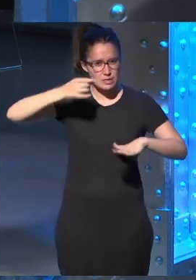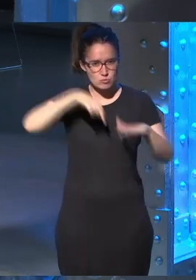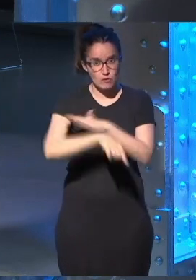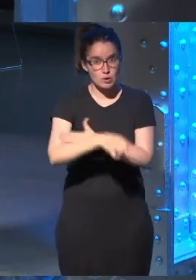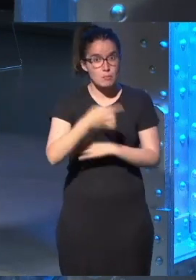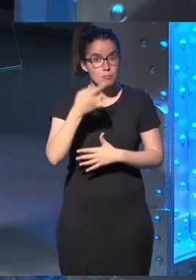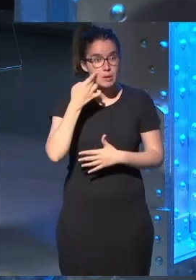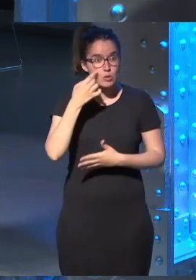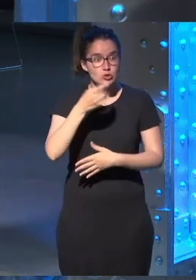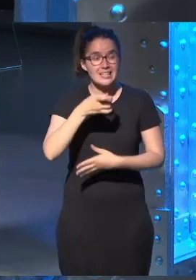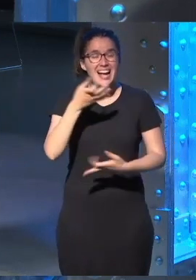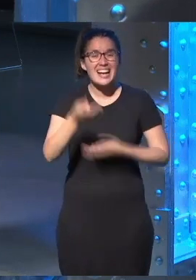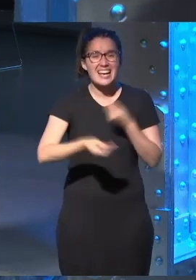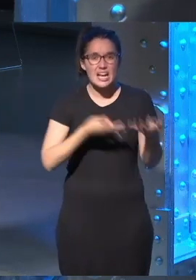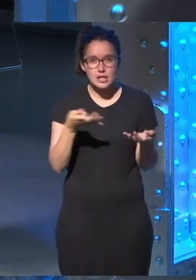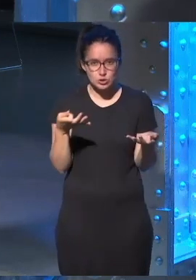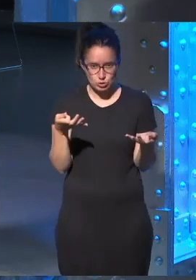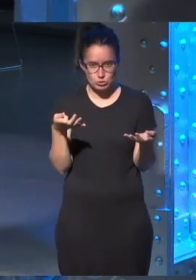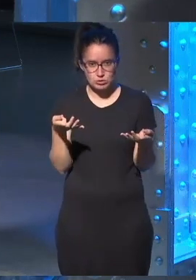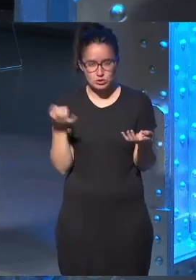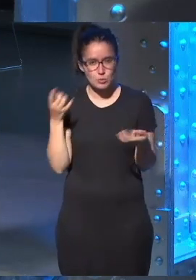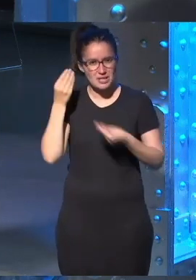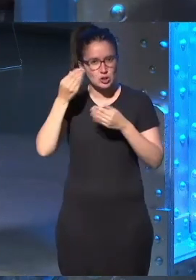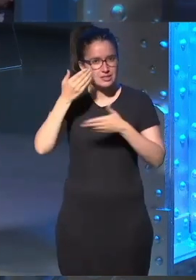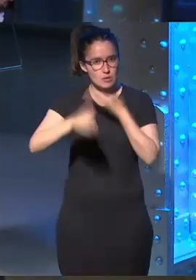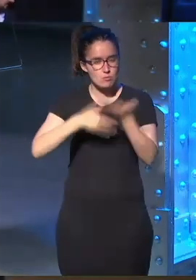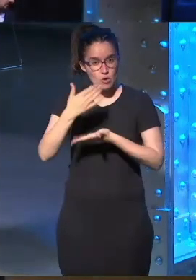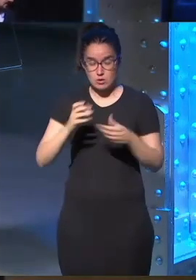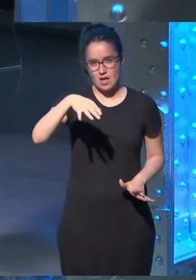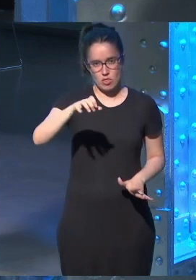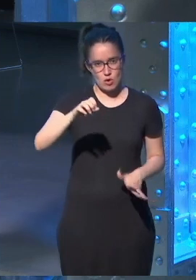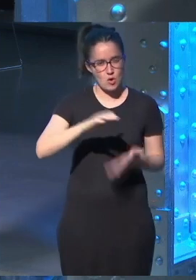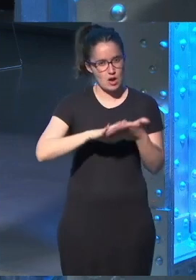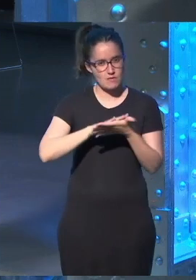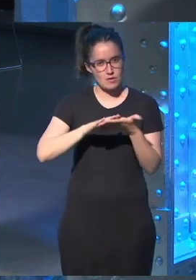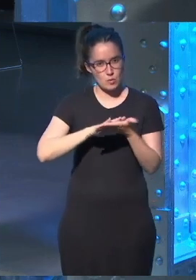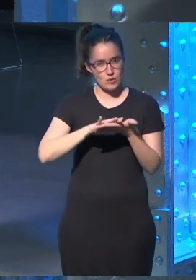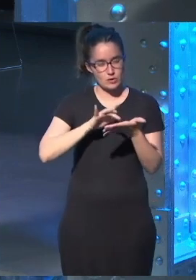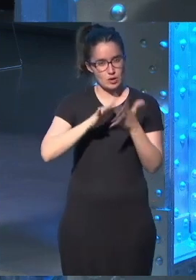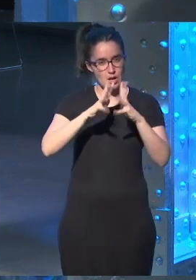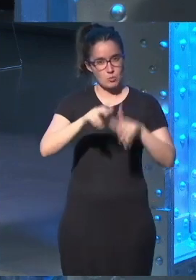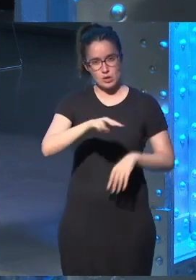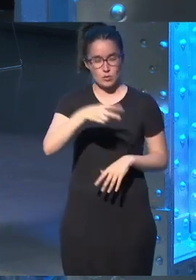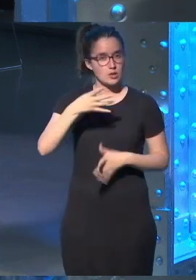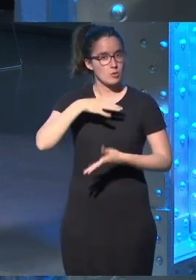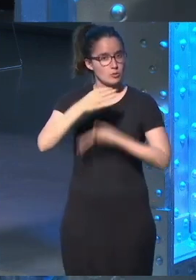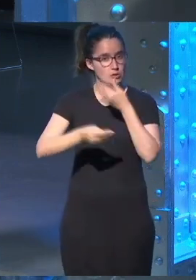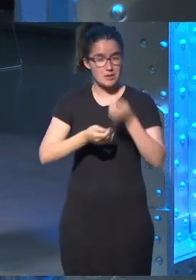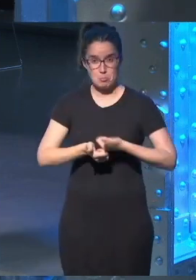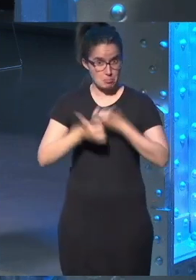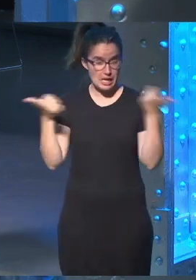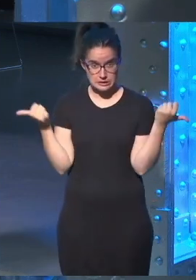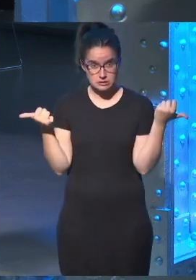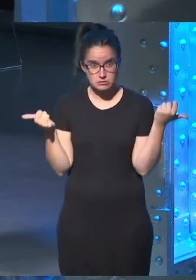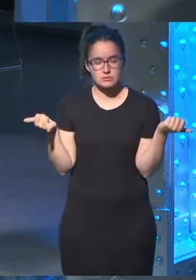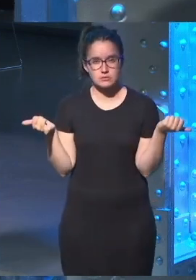que han hecho, lo que han sido capaces de hacer. Yo creo que este proceso solo acaba de empezar. Cuando venga la computación cuántica podremos hacer incluso mucho más